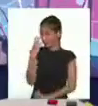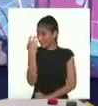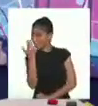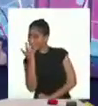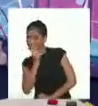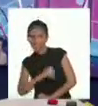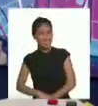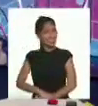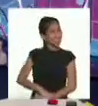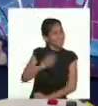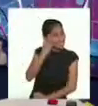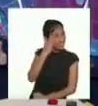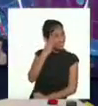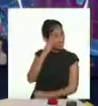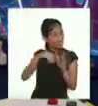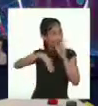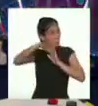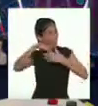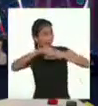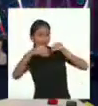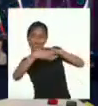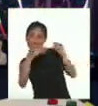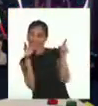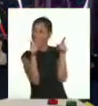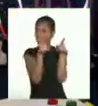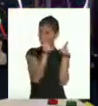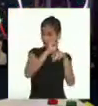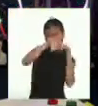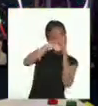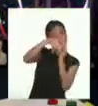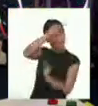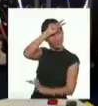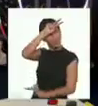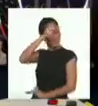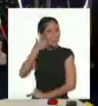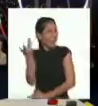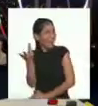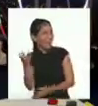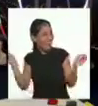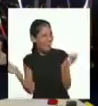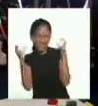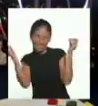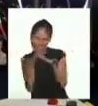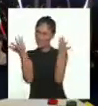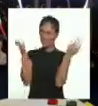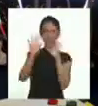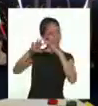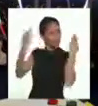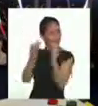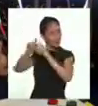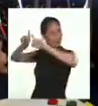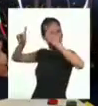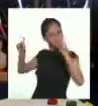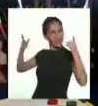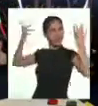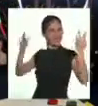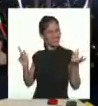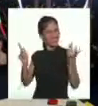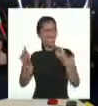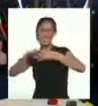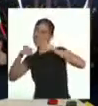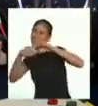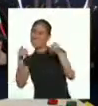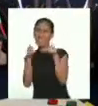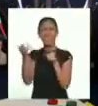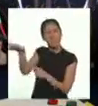les da curiosidad conocer sobre más leyendas a lo largo del Perú? ¡Anímense a preguntarle a sus familiares sobre